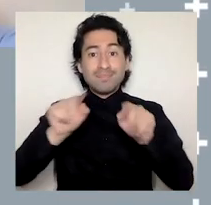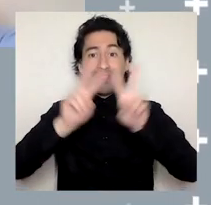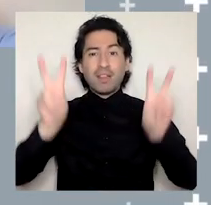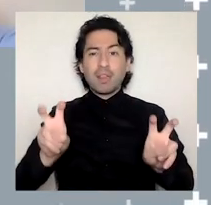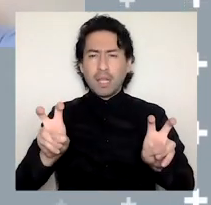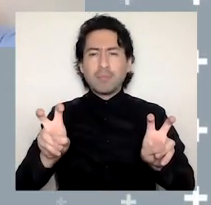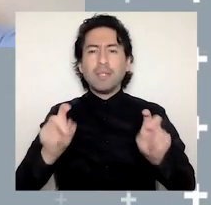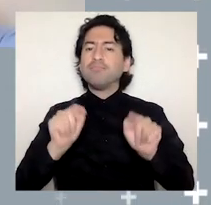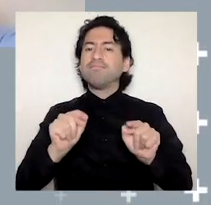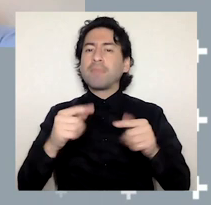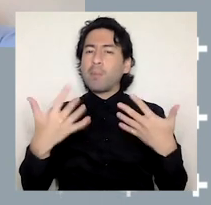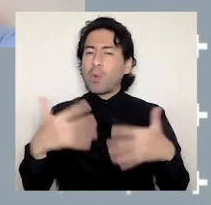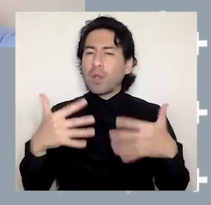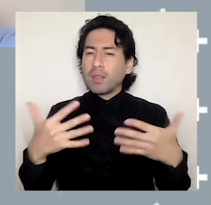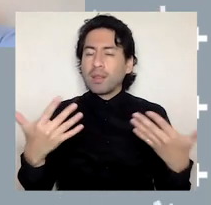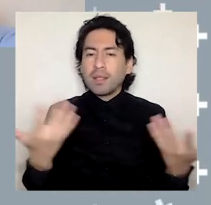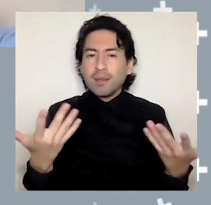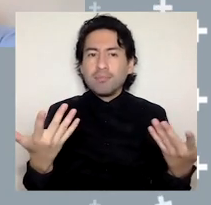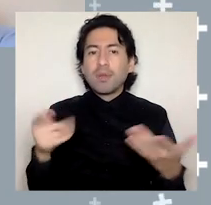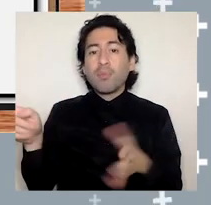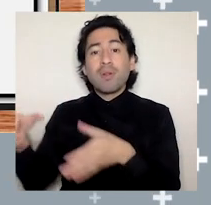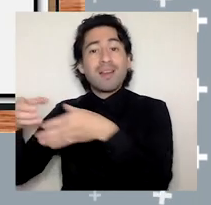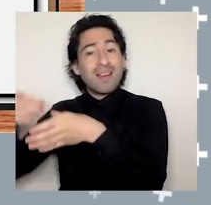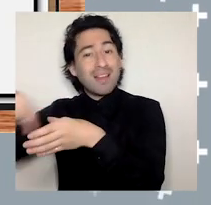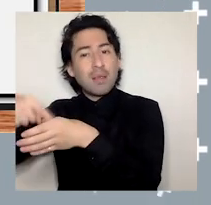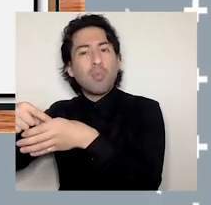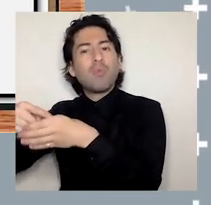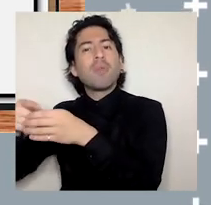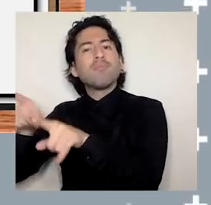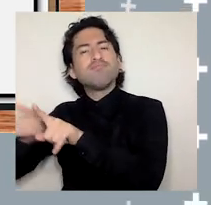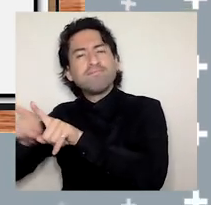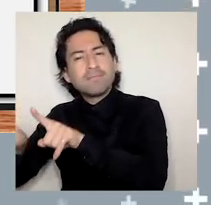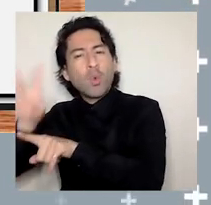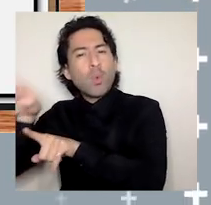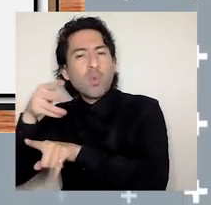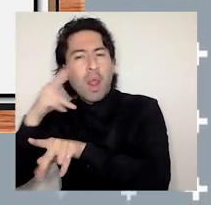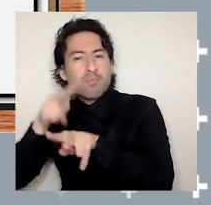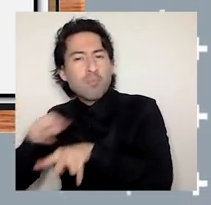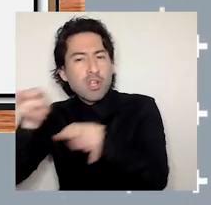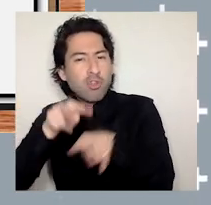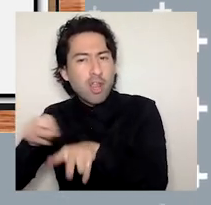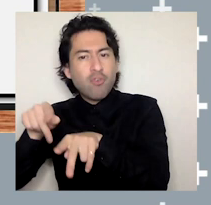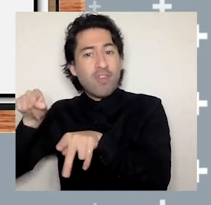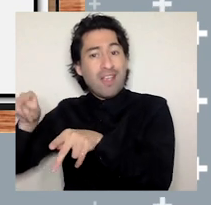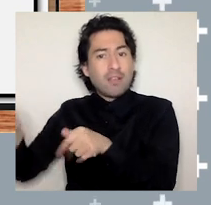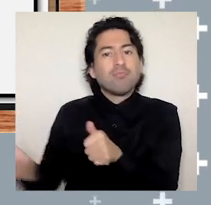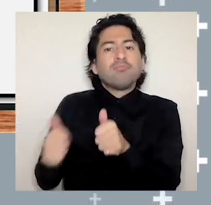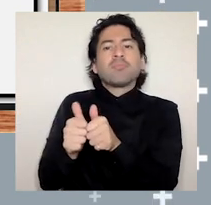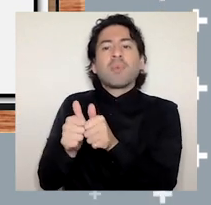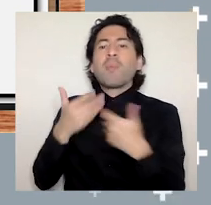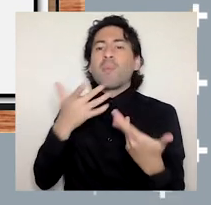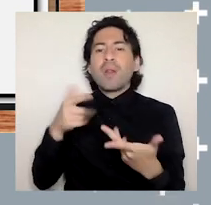relevante el aporte realizado por el equipo de gestión curricular y monitoreo, quienes, vía cursos del Programa